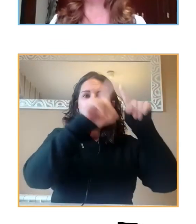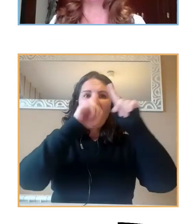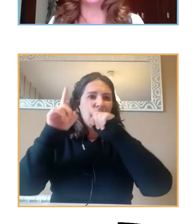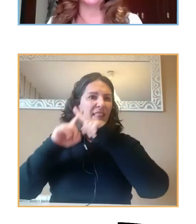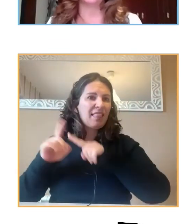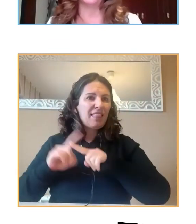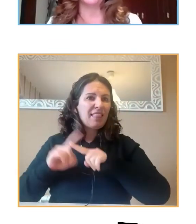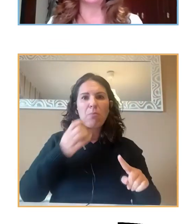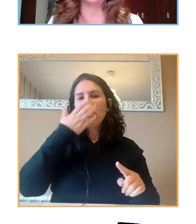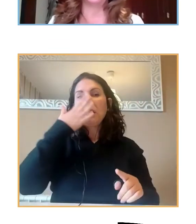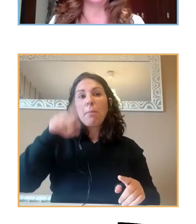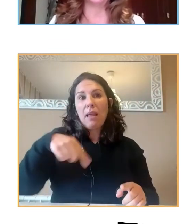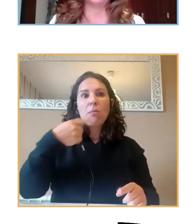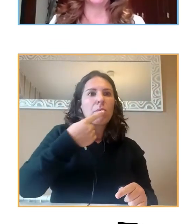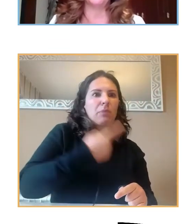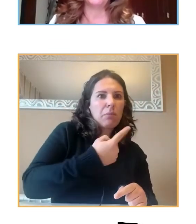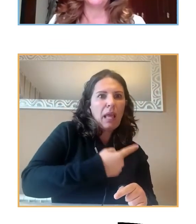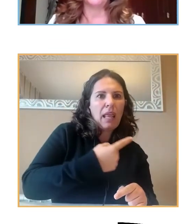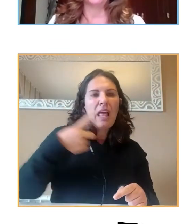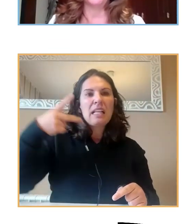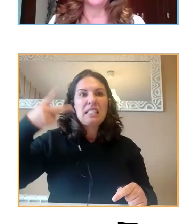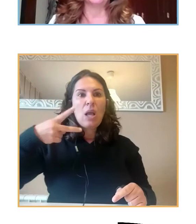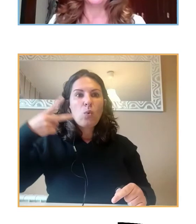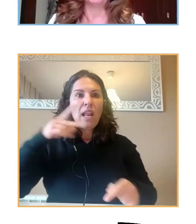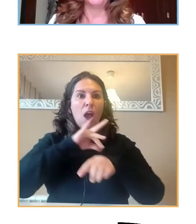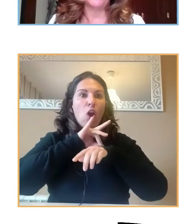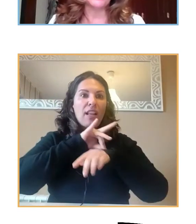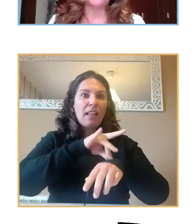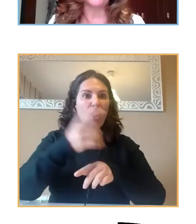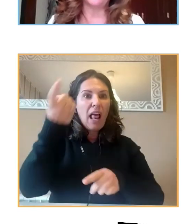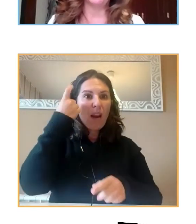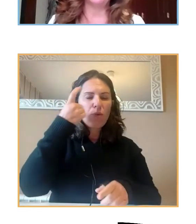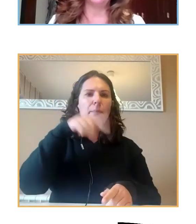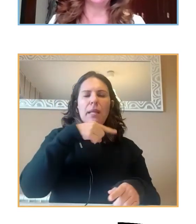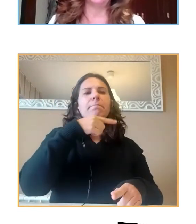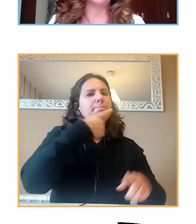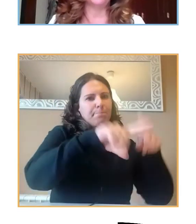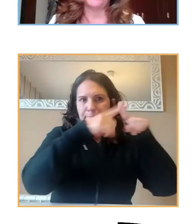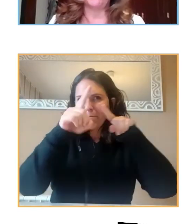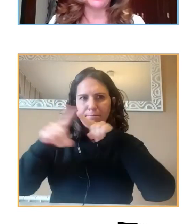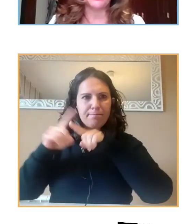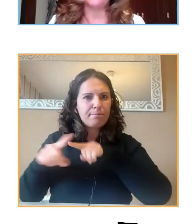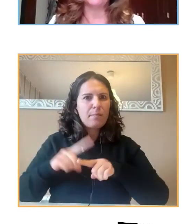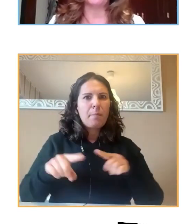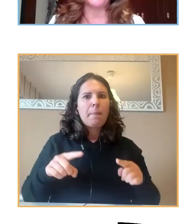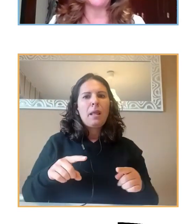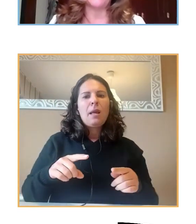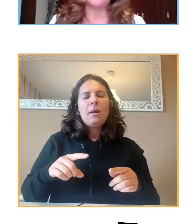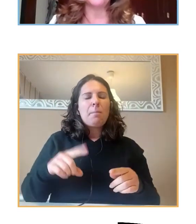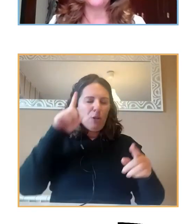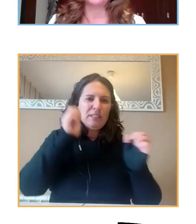la primaria y en la secundaria desde la orientación al alumnado. Pero estamos claramente sobrepasados,